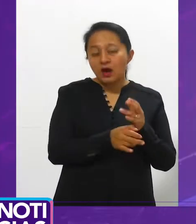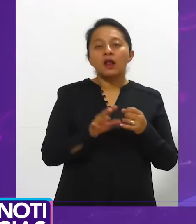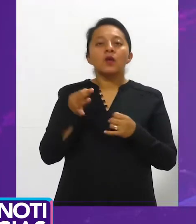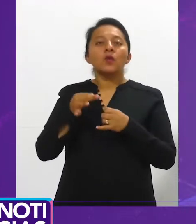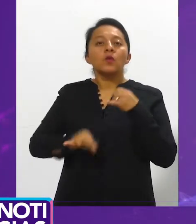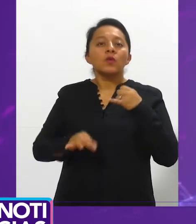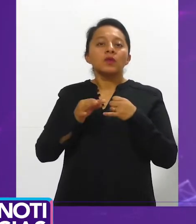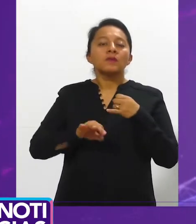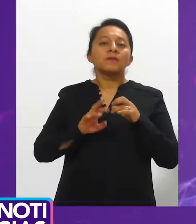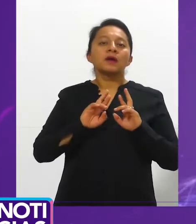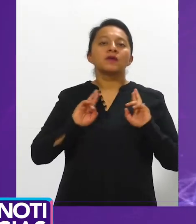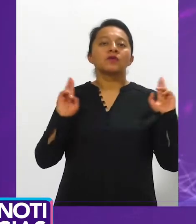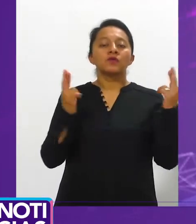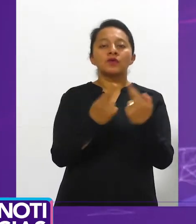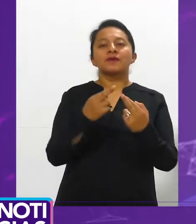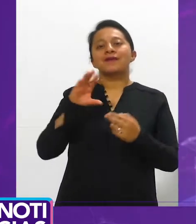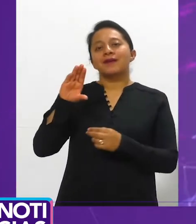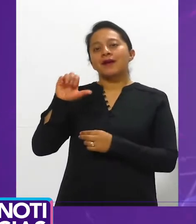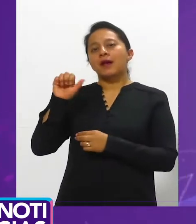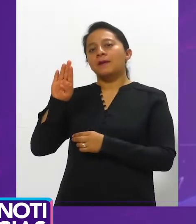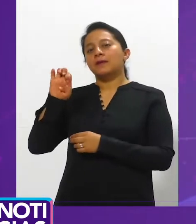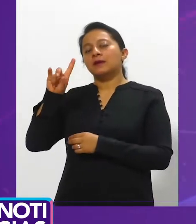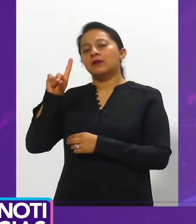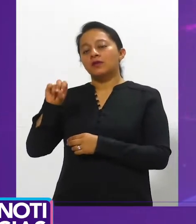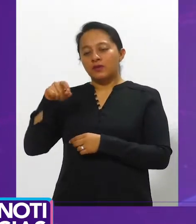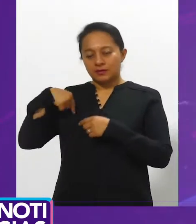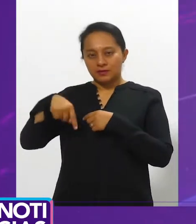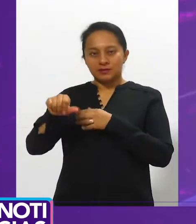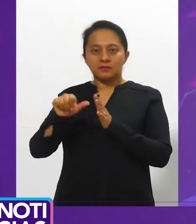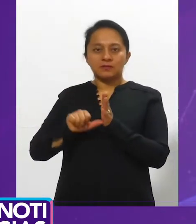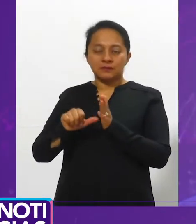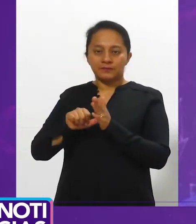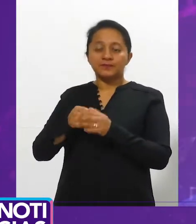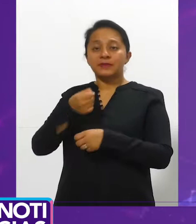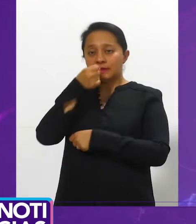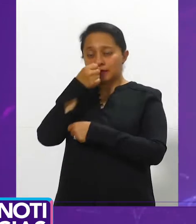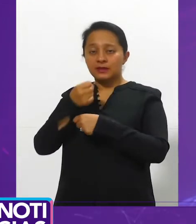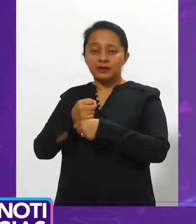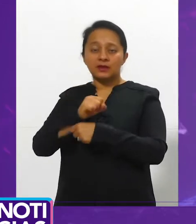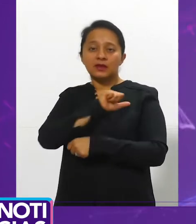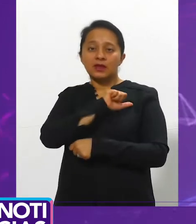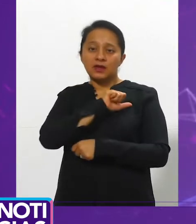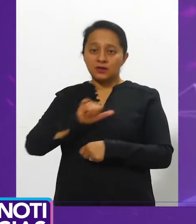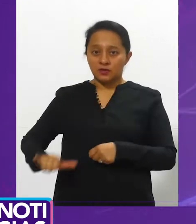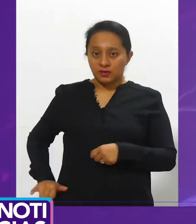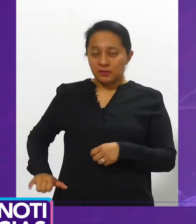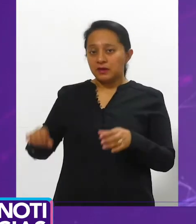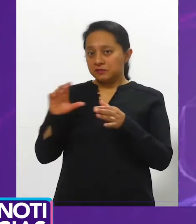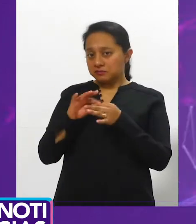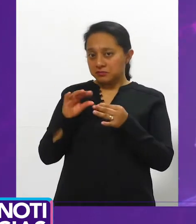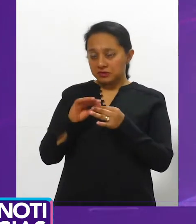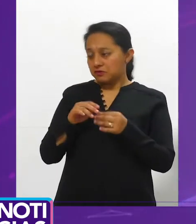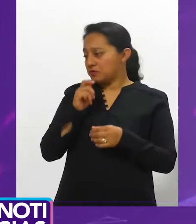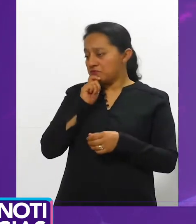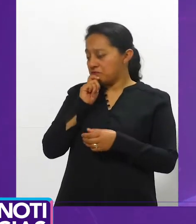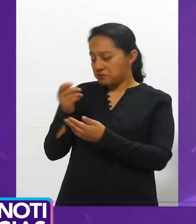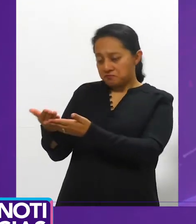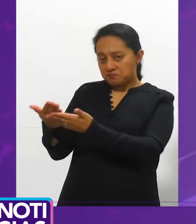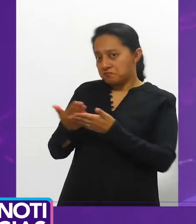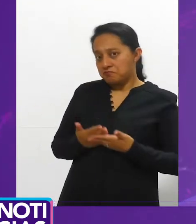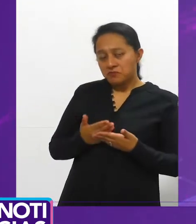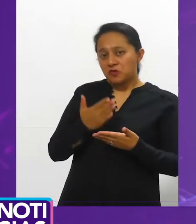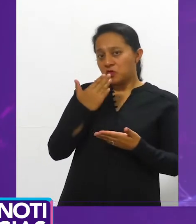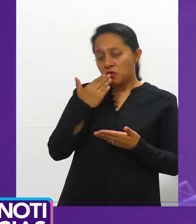sesión de cabildo del mes. El secretario del Ayuntamiento, Jesús Franco, señaló que no han recibido la propuesta para modificar el